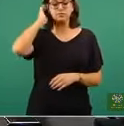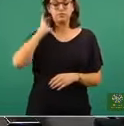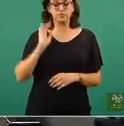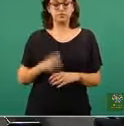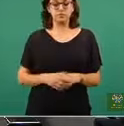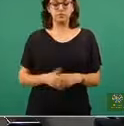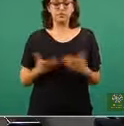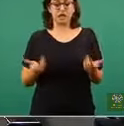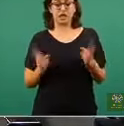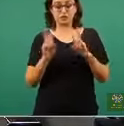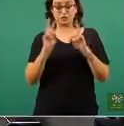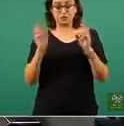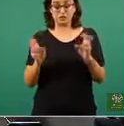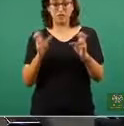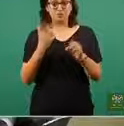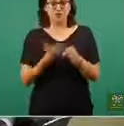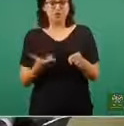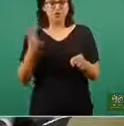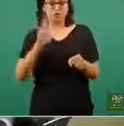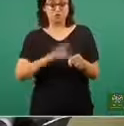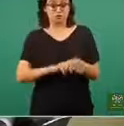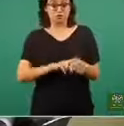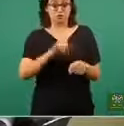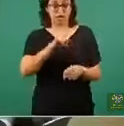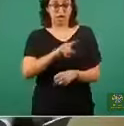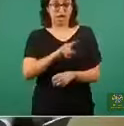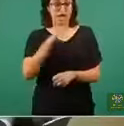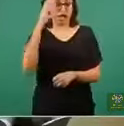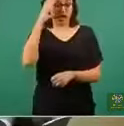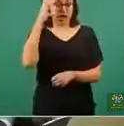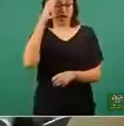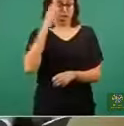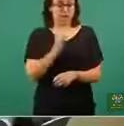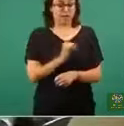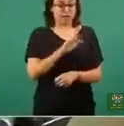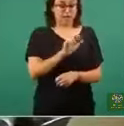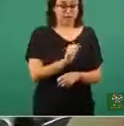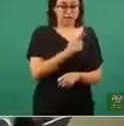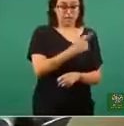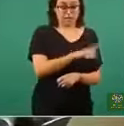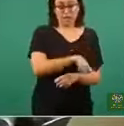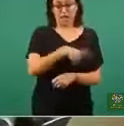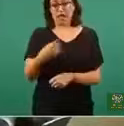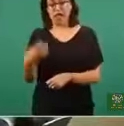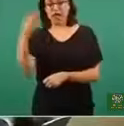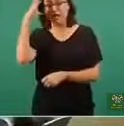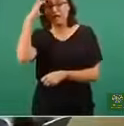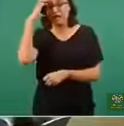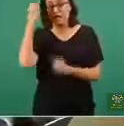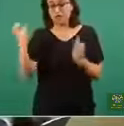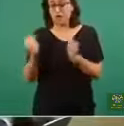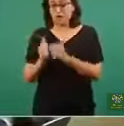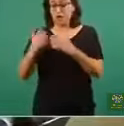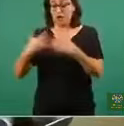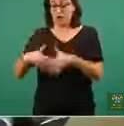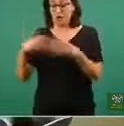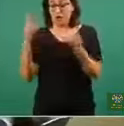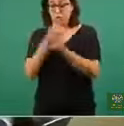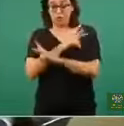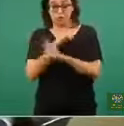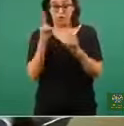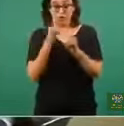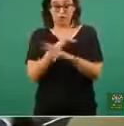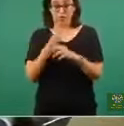vemos que se mantiene igual en camas generales, pero aumentó en camas con ventilador. ¿Esto significa que las personas están llegando comillas